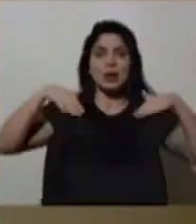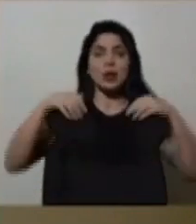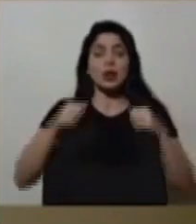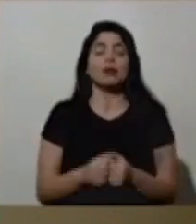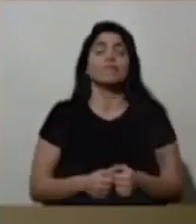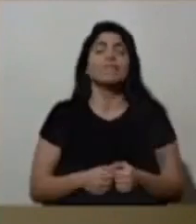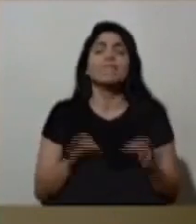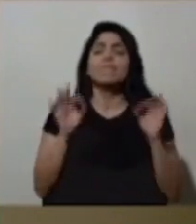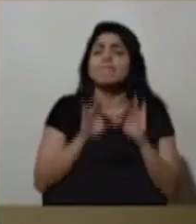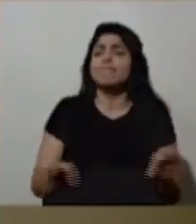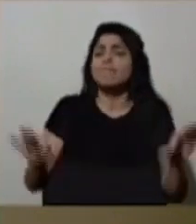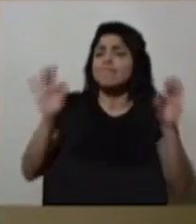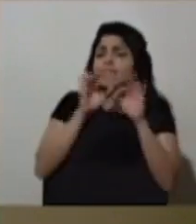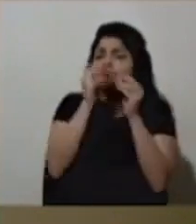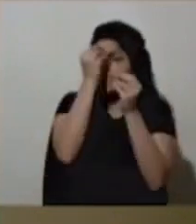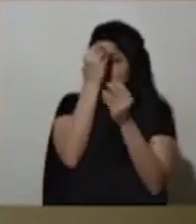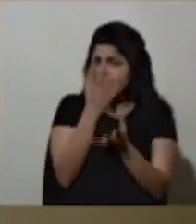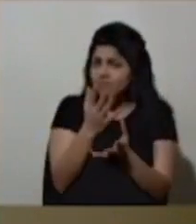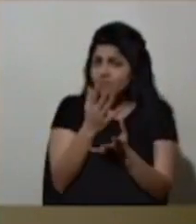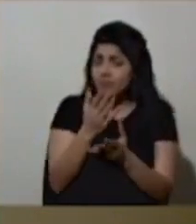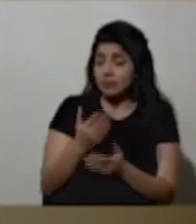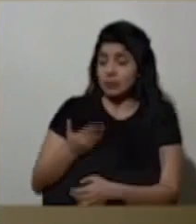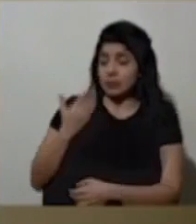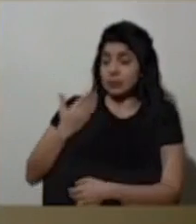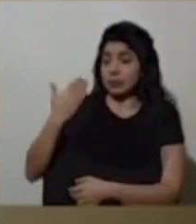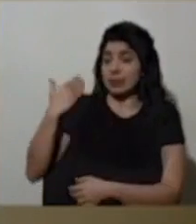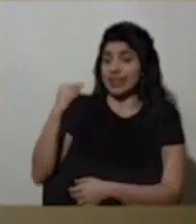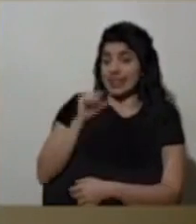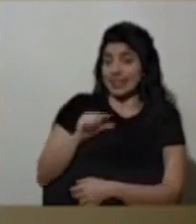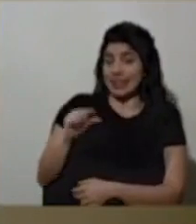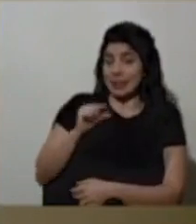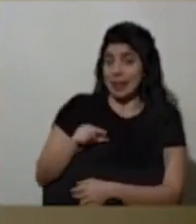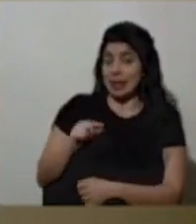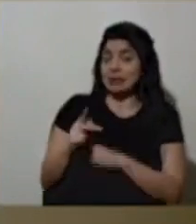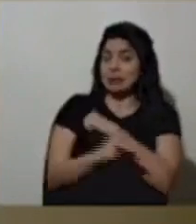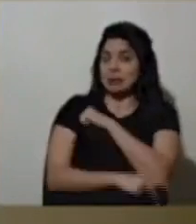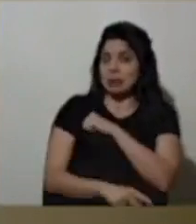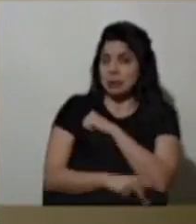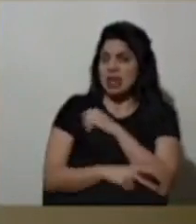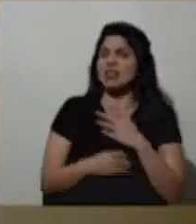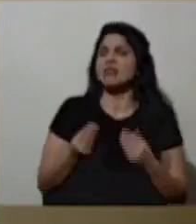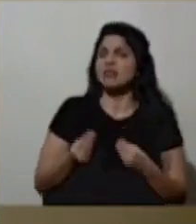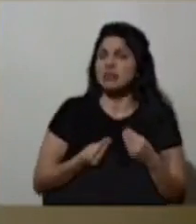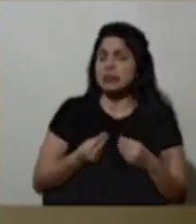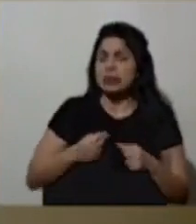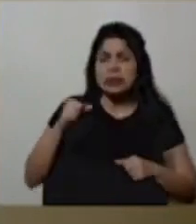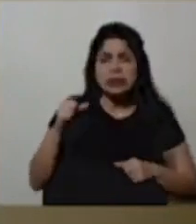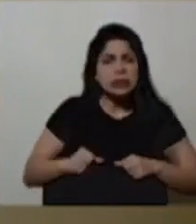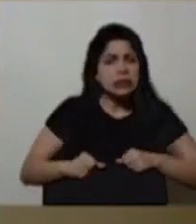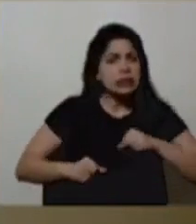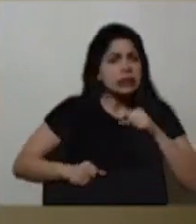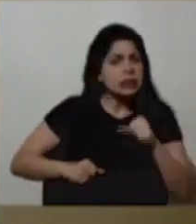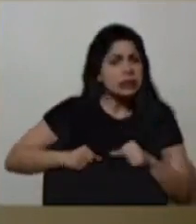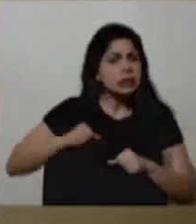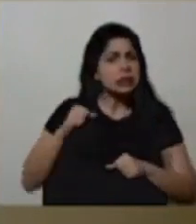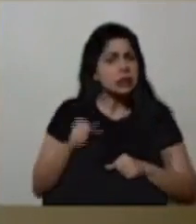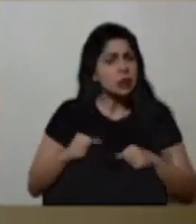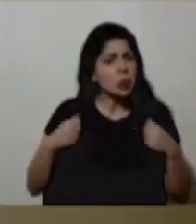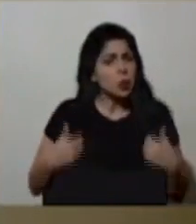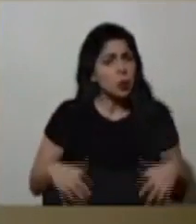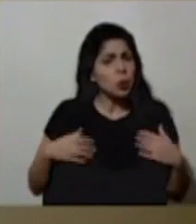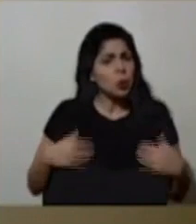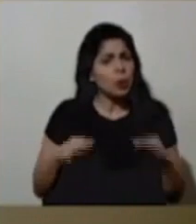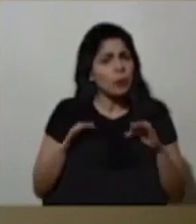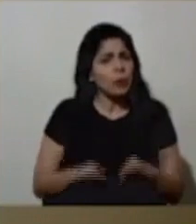Es importante mencionar que durante las últimas semanas el país ha hecho un esfuerzo bastante importante en tratar